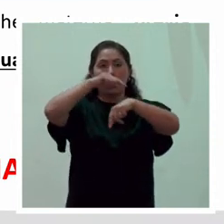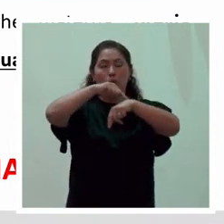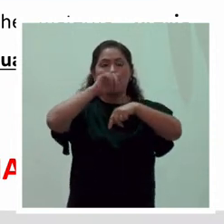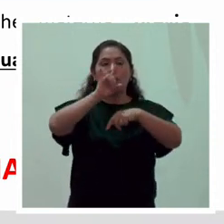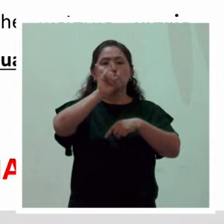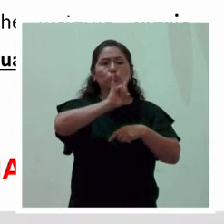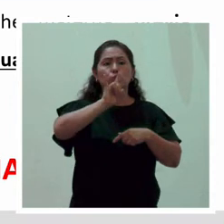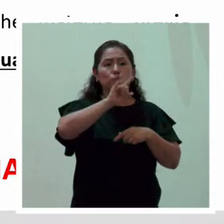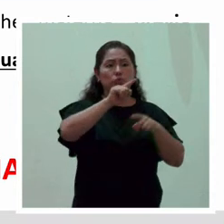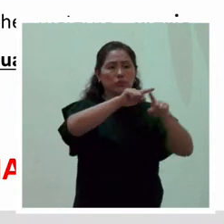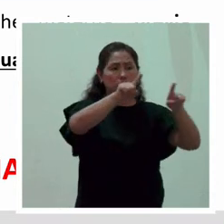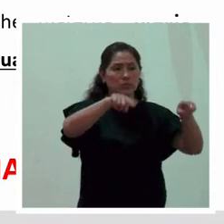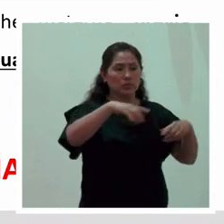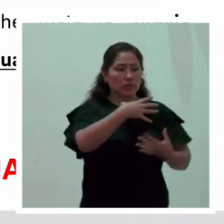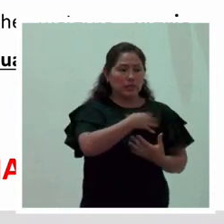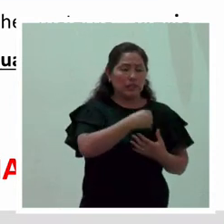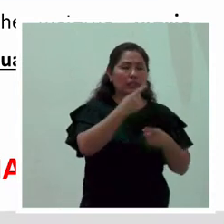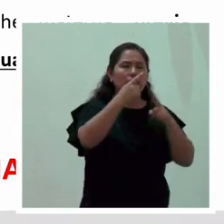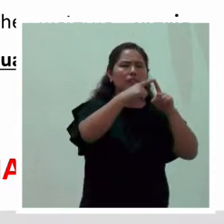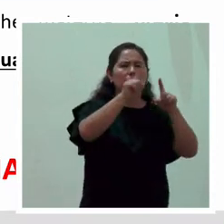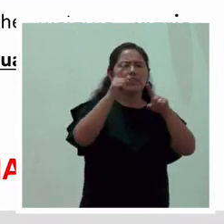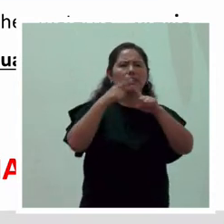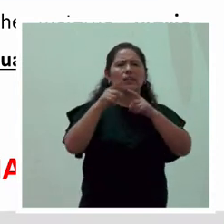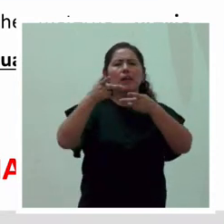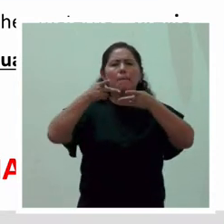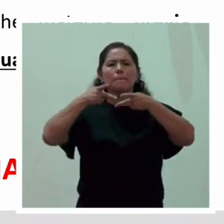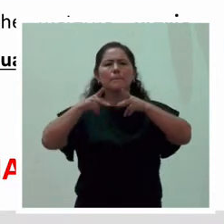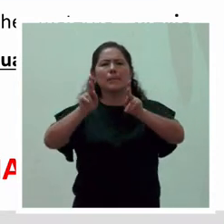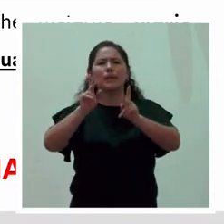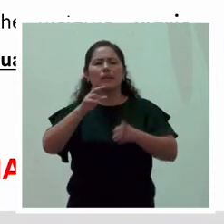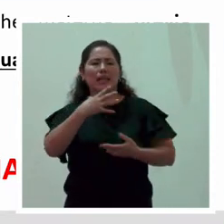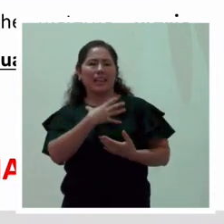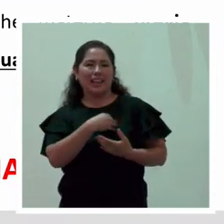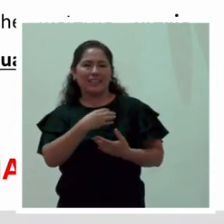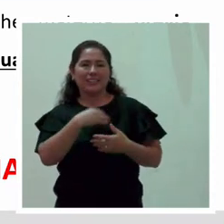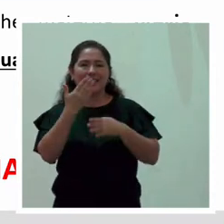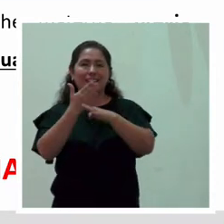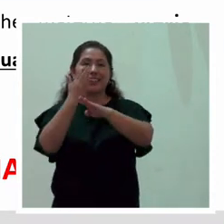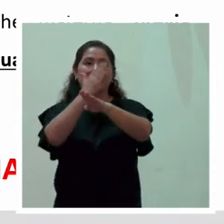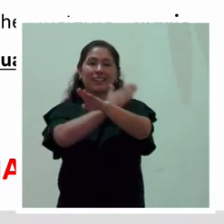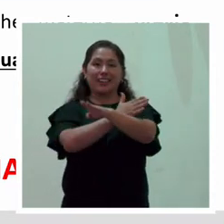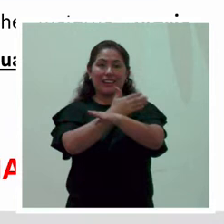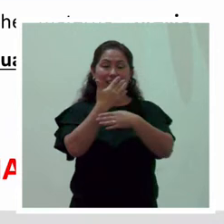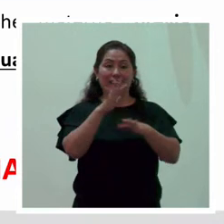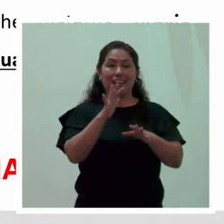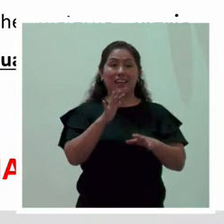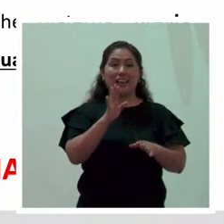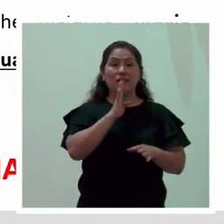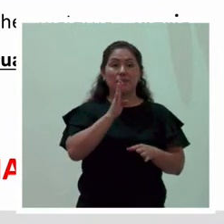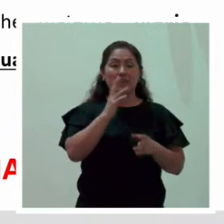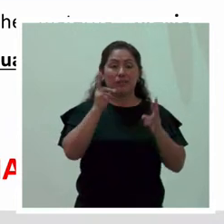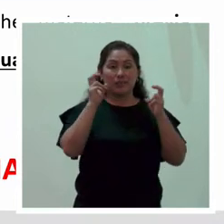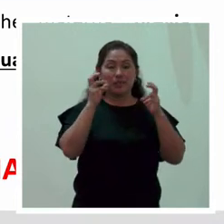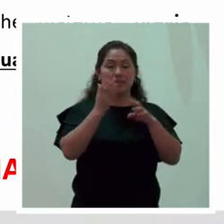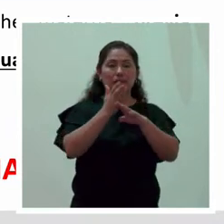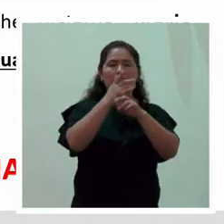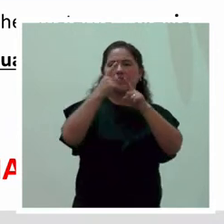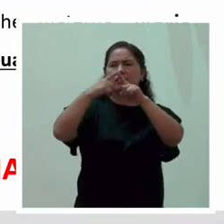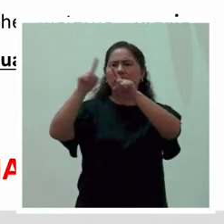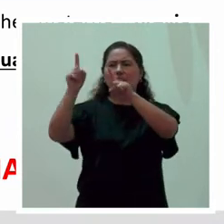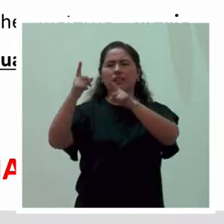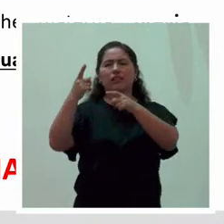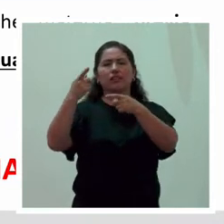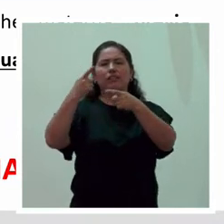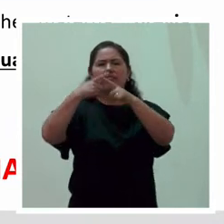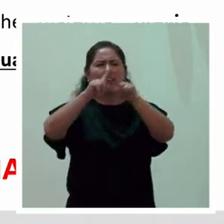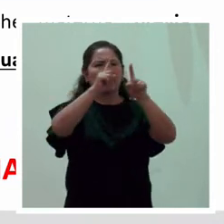es totalmente distinta al permiso de lactancia que ya hablamos en el punto anterior. Bien, esa es otra